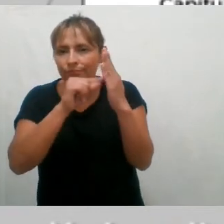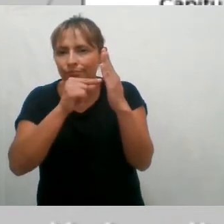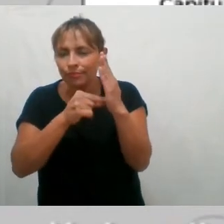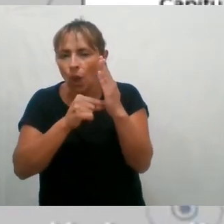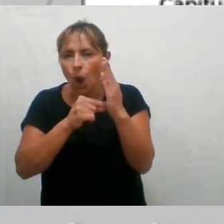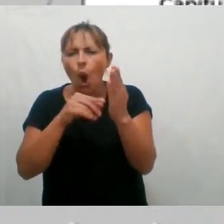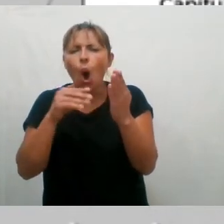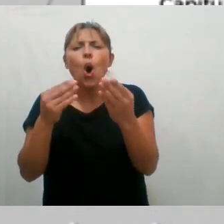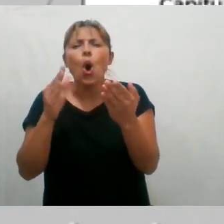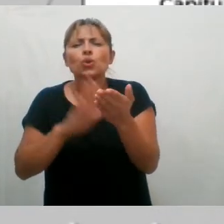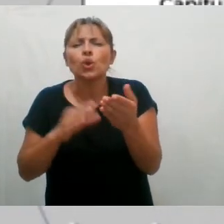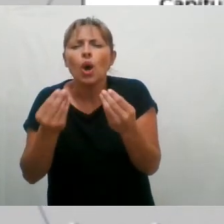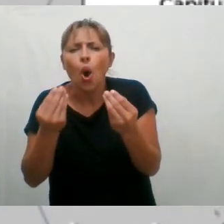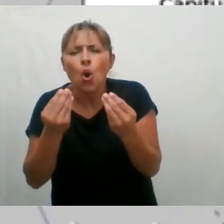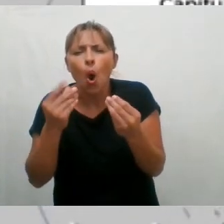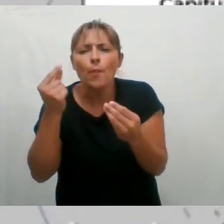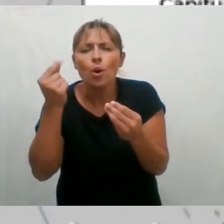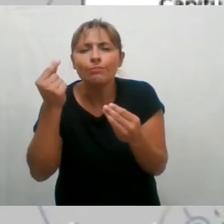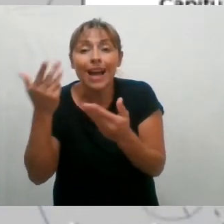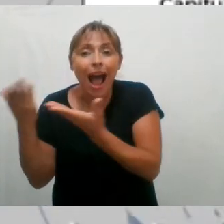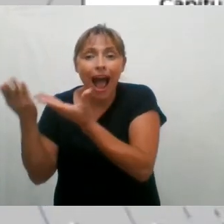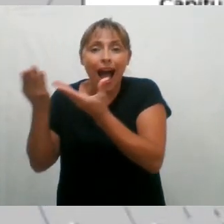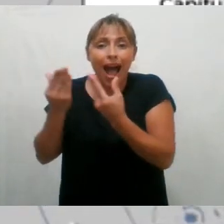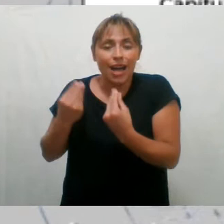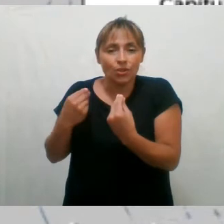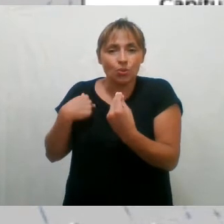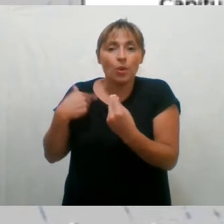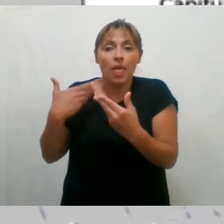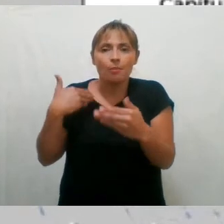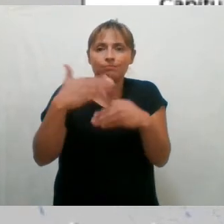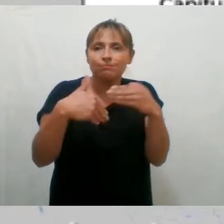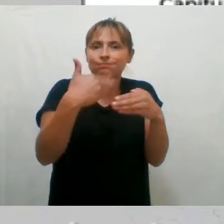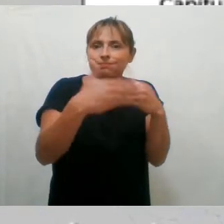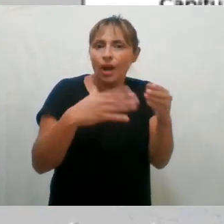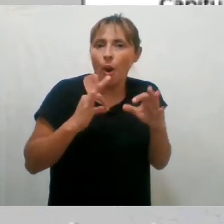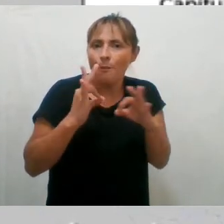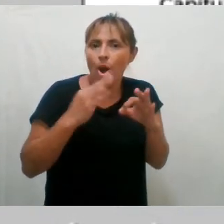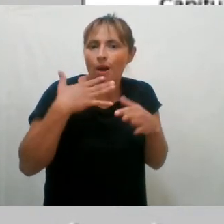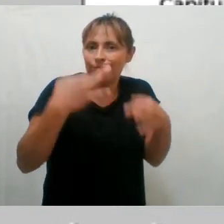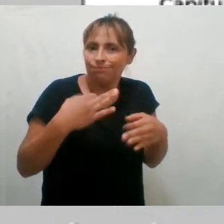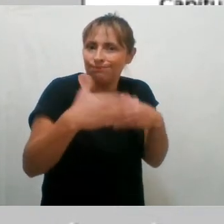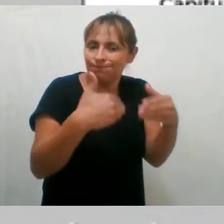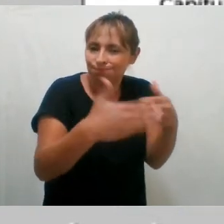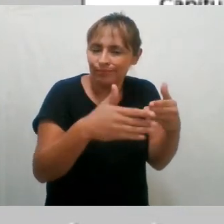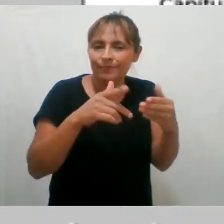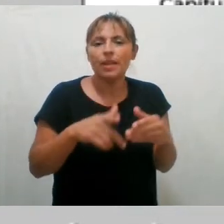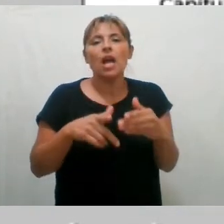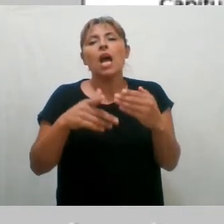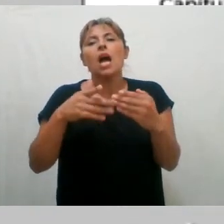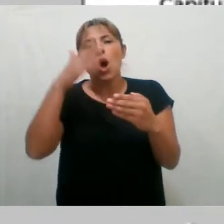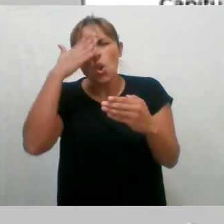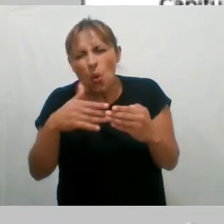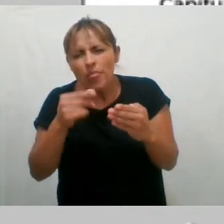financiamiento de este proyecto que va a ejecutar X idea, ¿no? Y en el capítulo último, el séptimo, tenemos algunos ejemplos